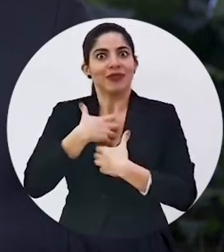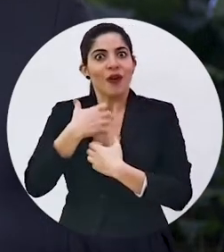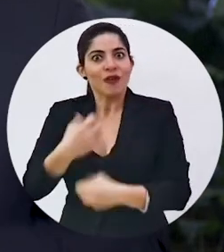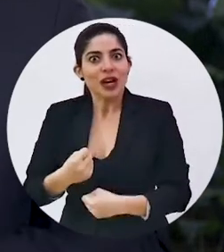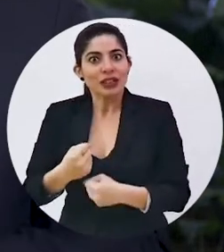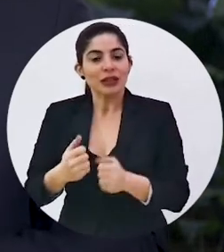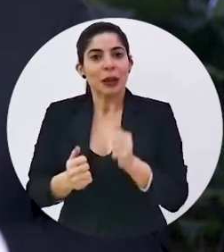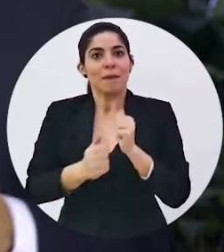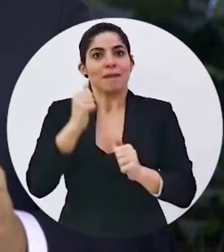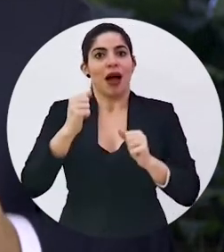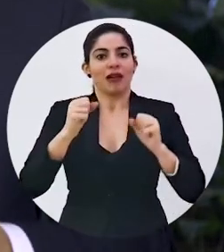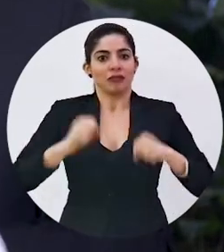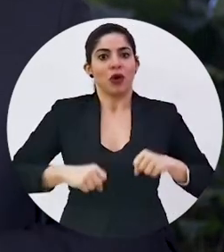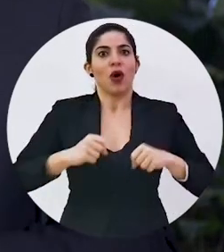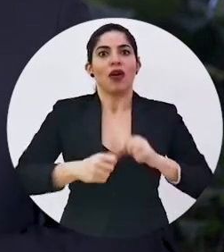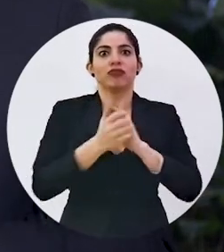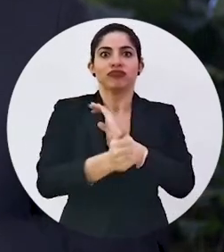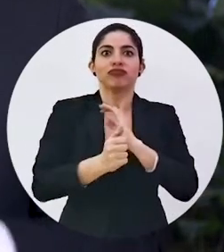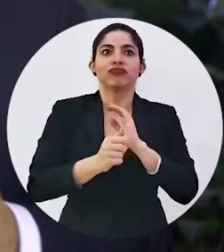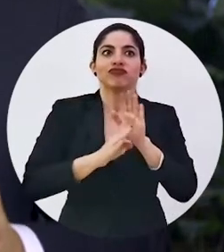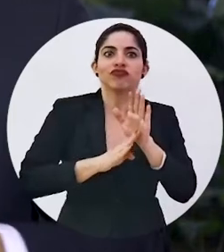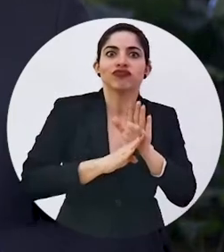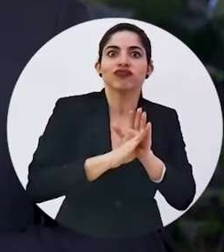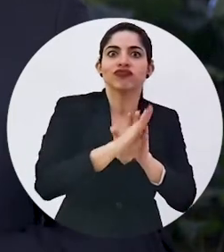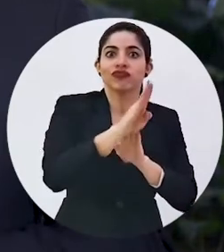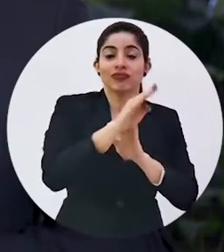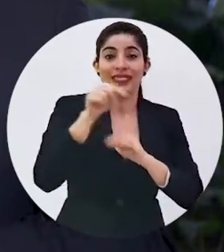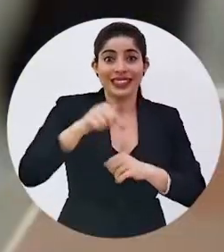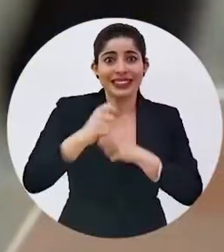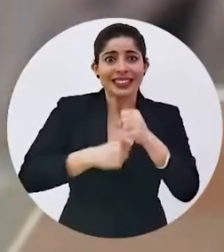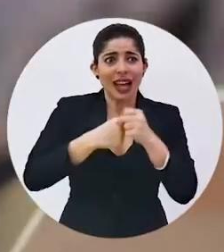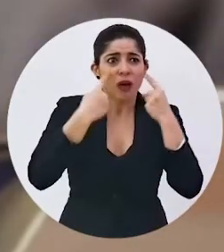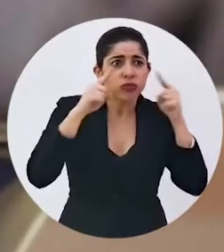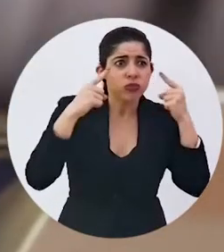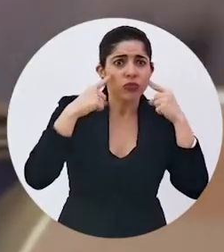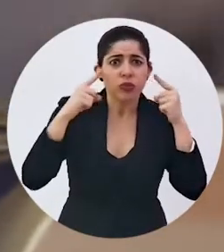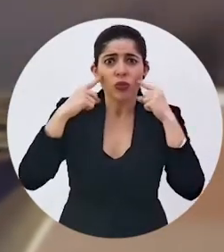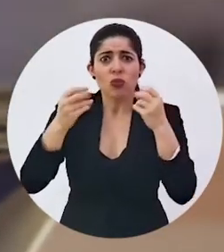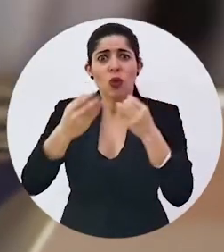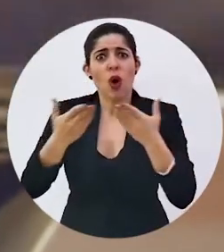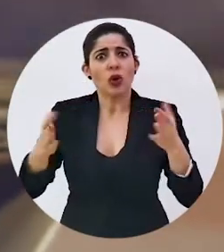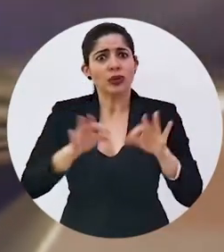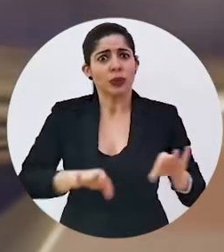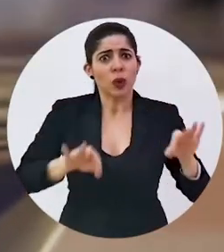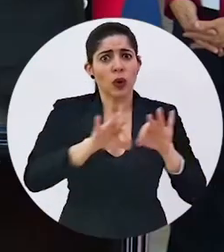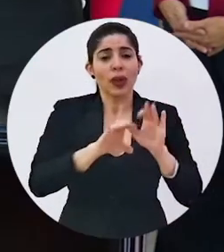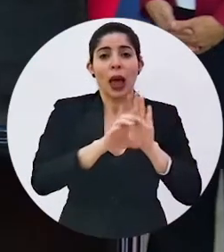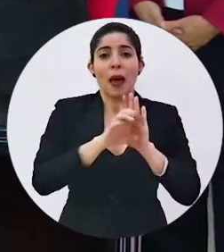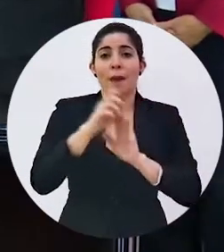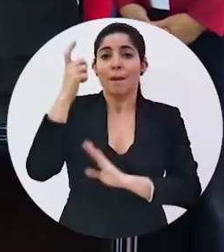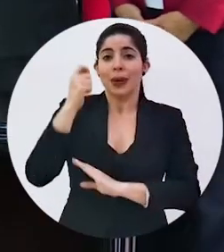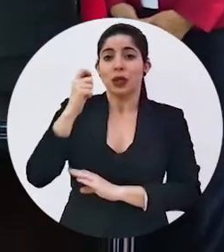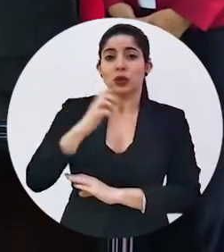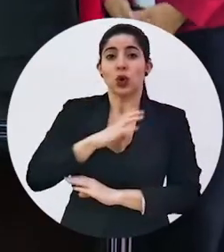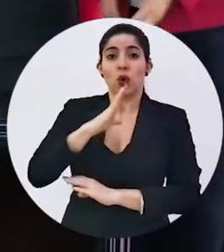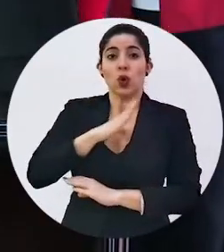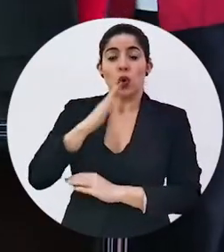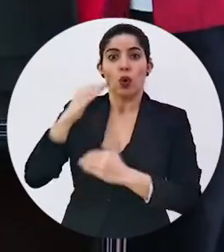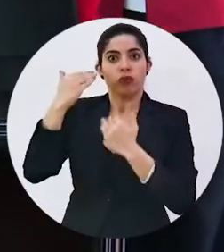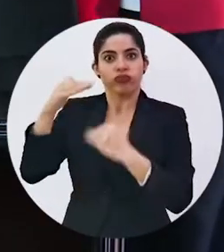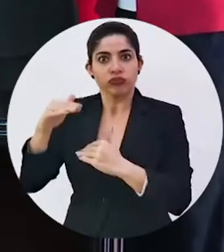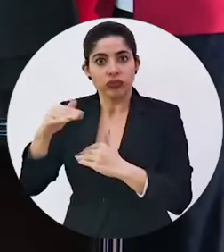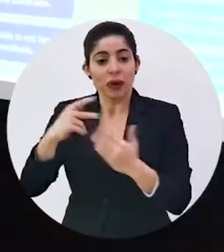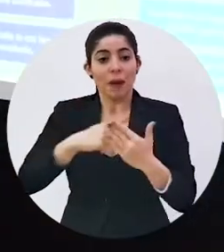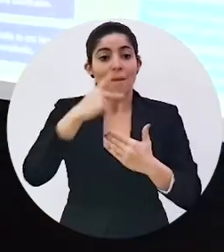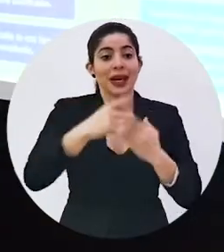nuestra confianza y capacidad para crecer más. Este año se lograron cosas importantes, como limitar las pensiones